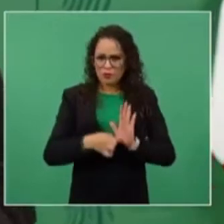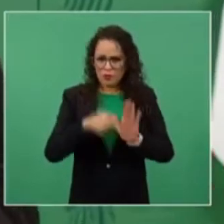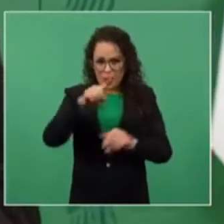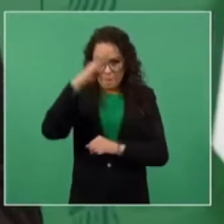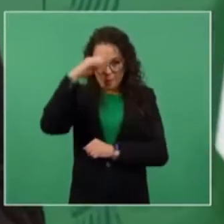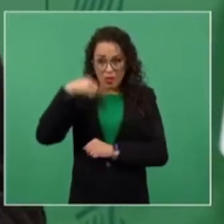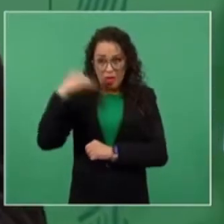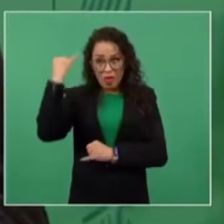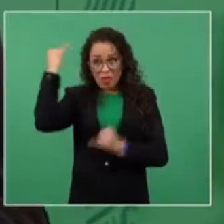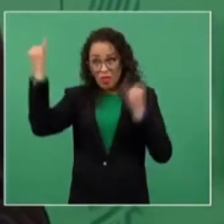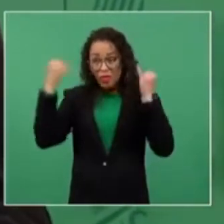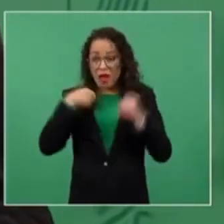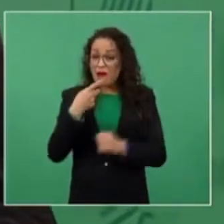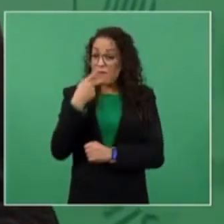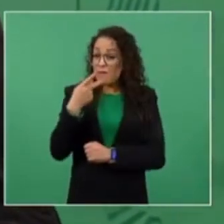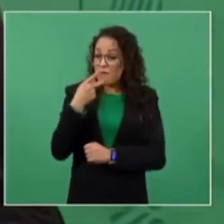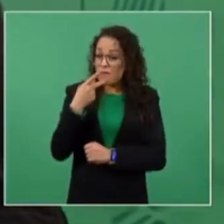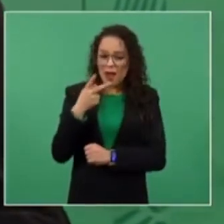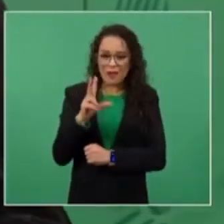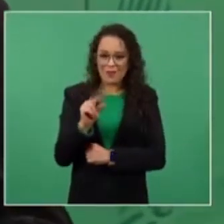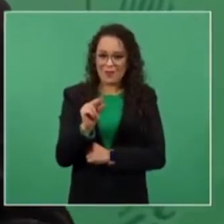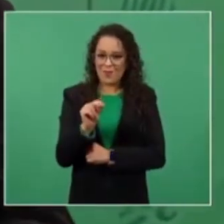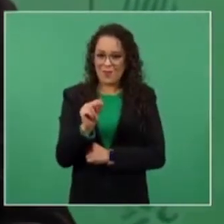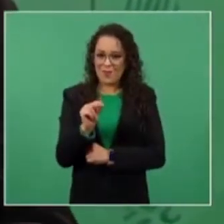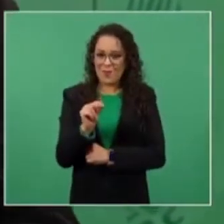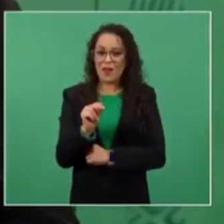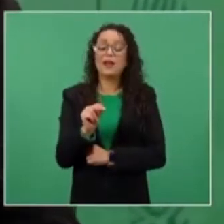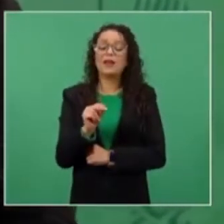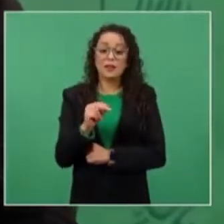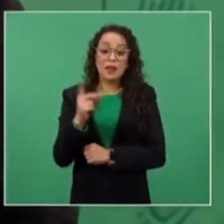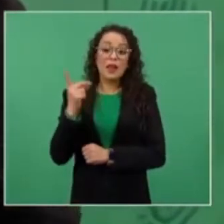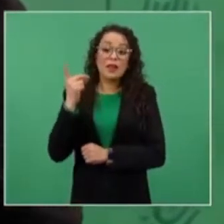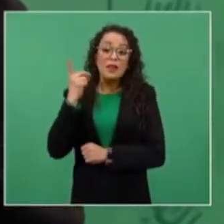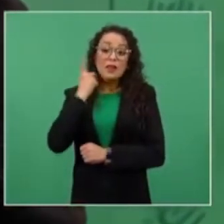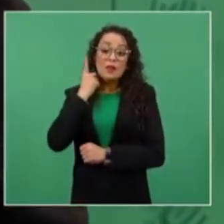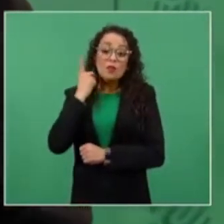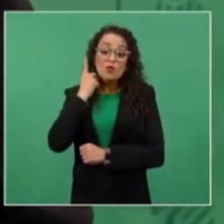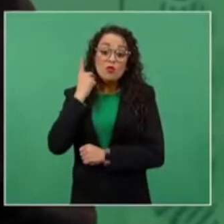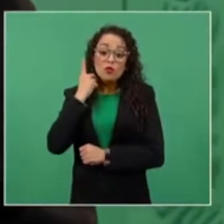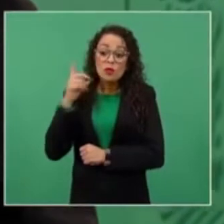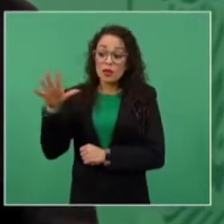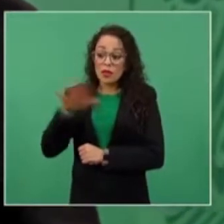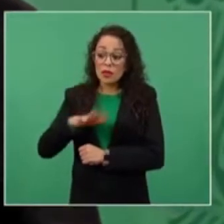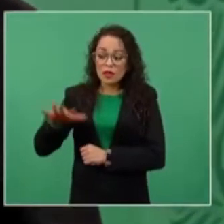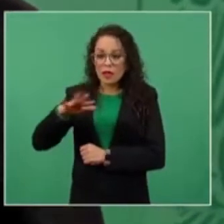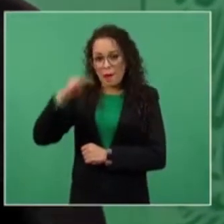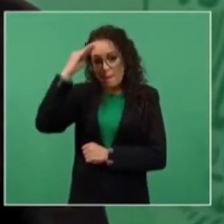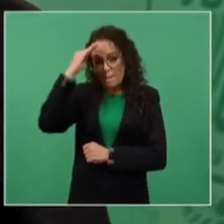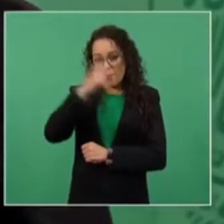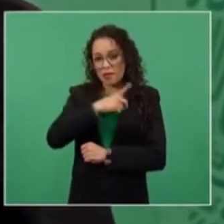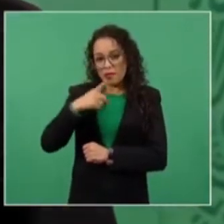quieren que los diputados locales ganen menos